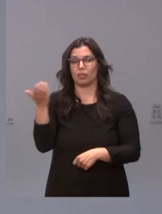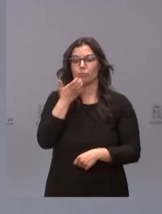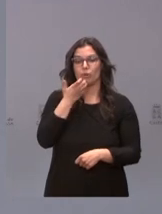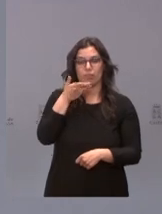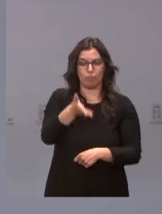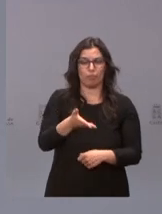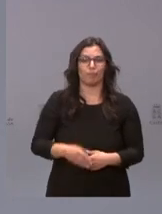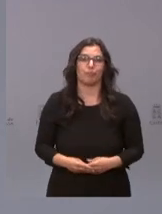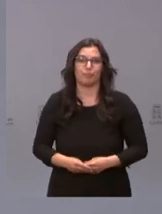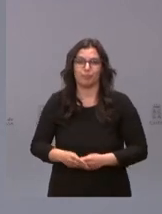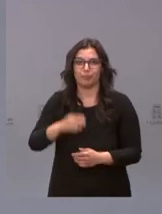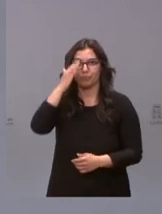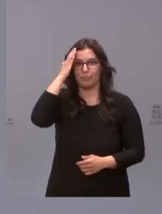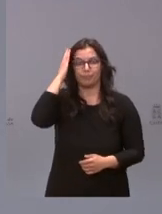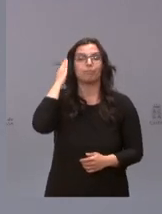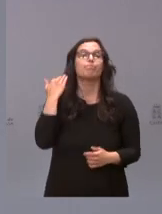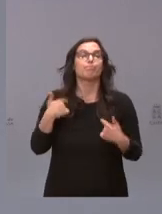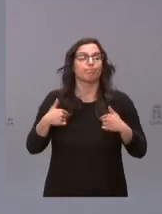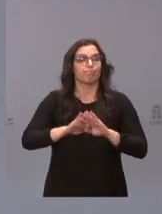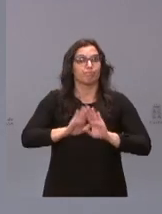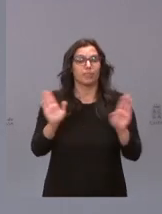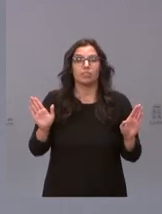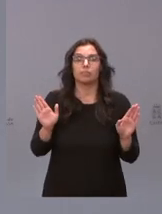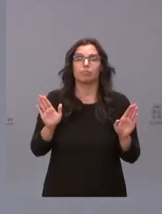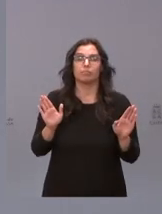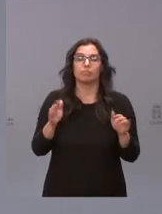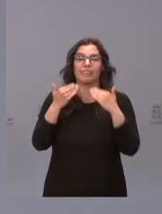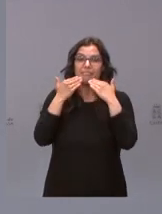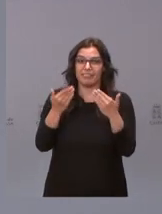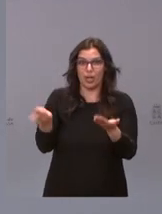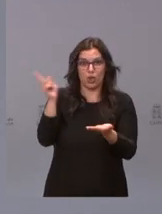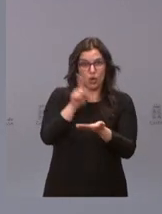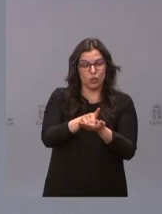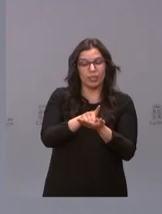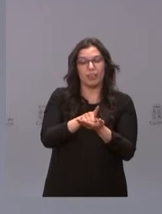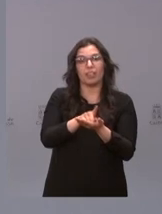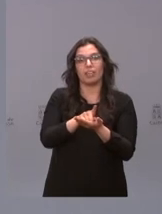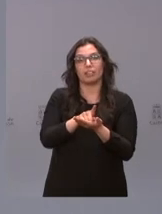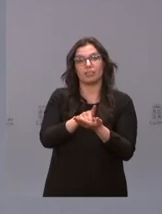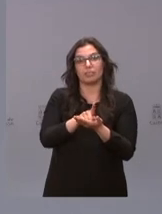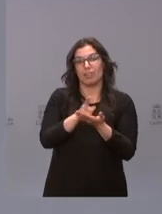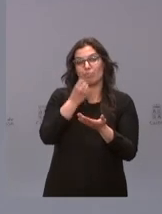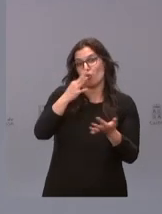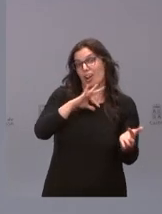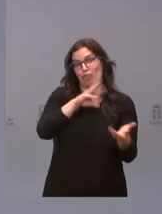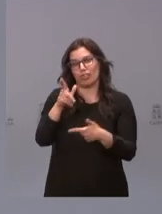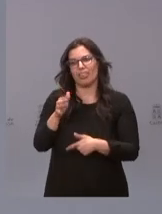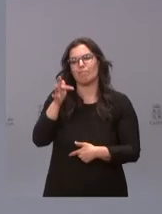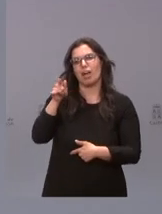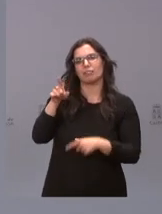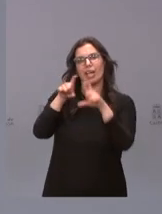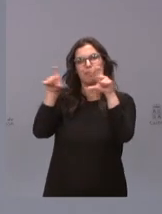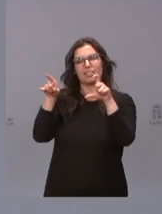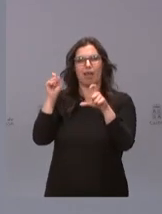estamos refiriendo. Por mi parte, nada más. Volver a agradecer la excelente noticia y la apuesta que hace